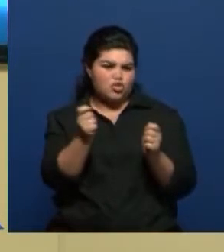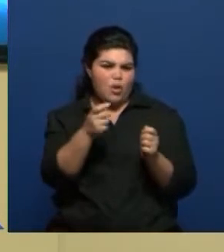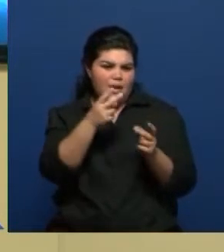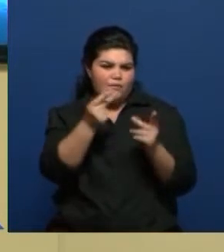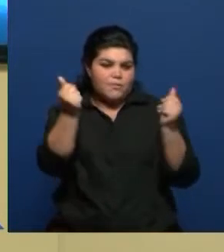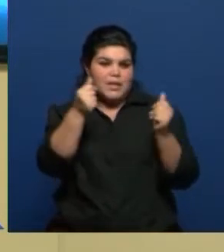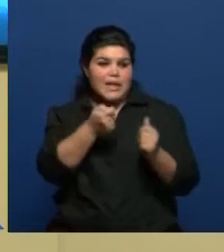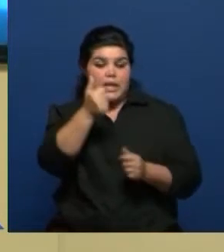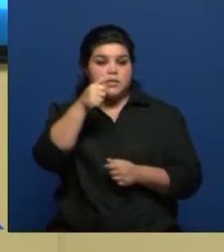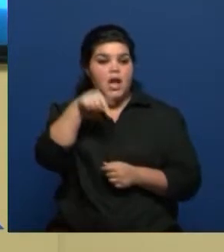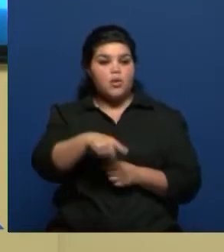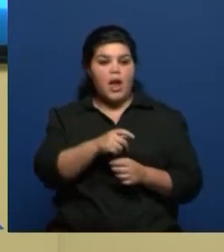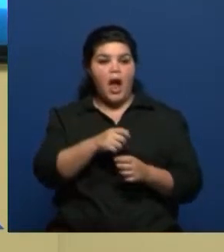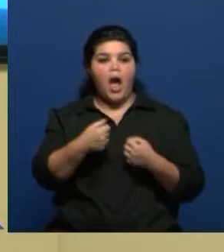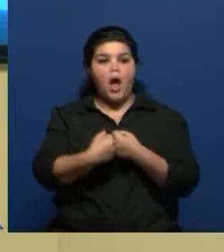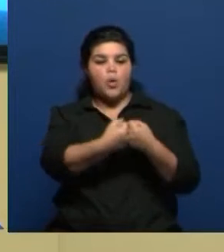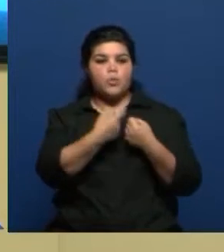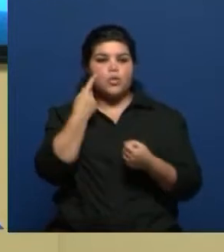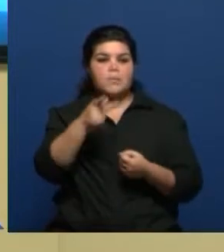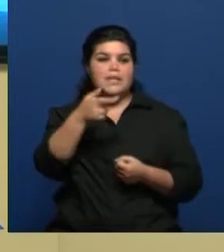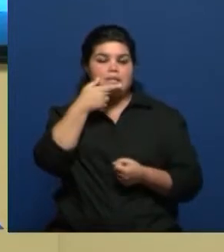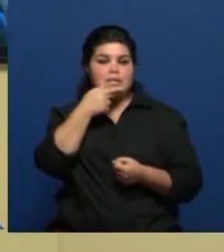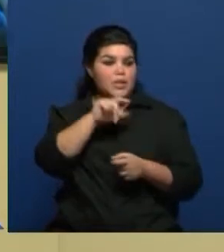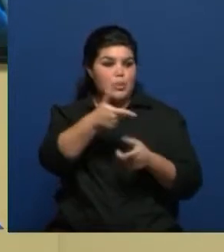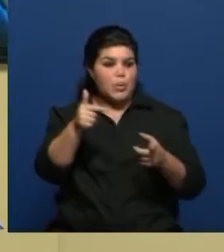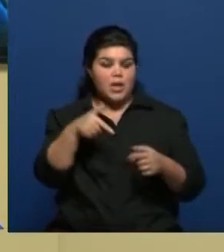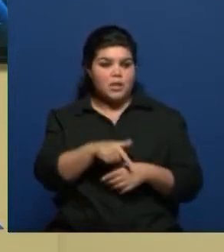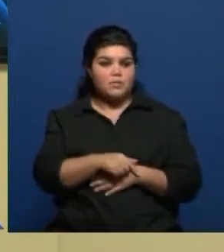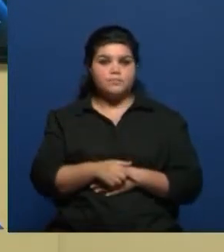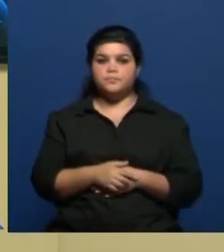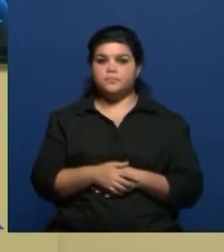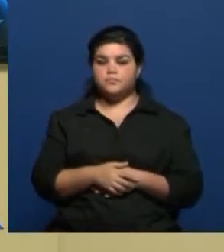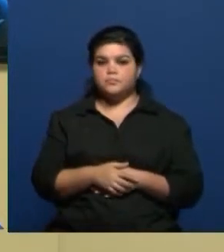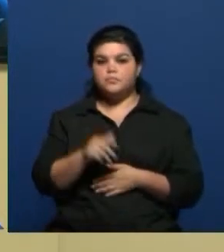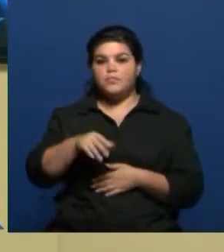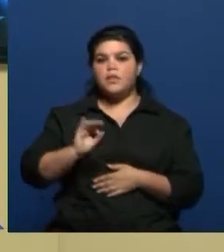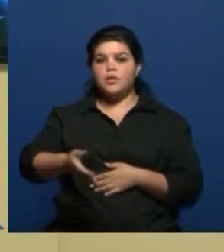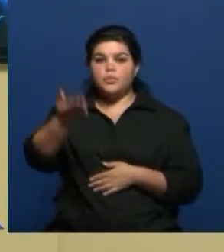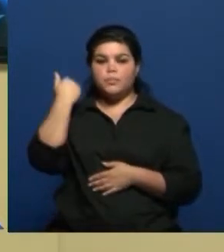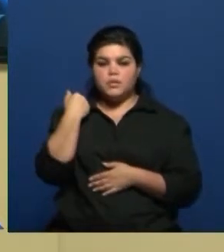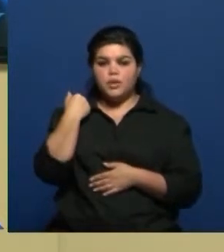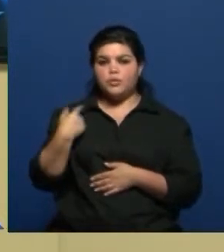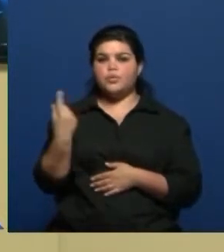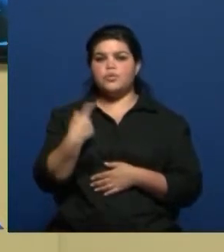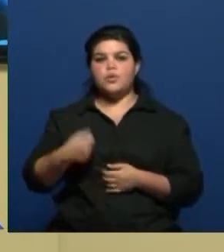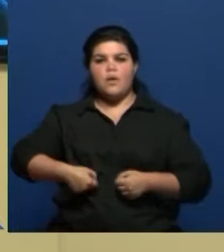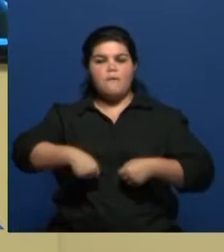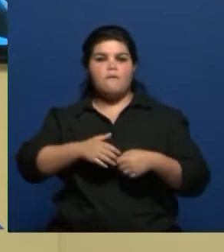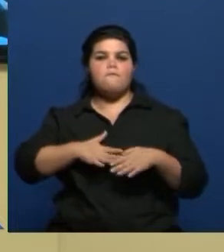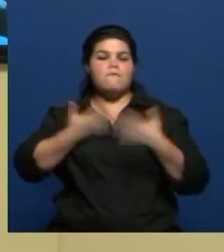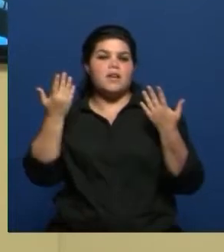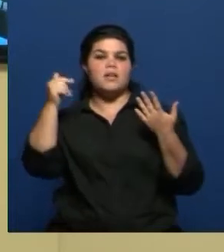no hay acuerdo para el 2017, este es el estado actual de la negociación, ¿no? Y el estado actual es que el año pasado festejamos la